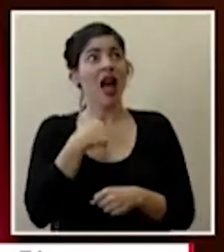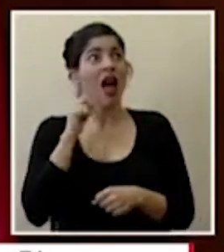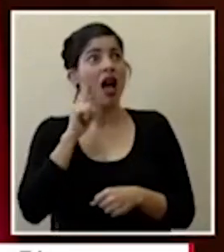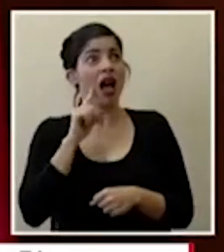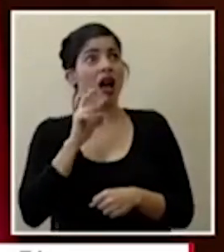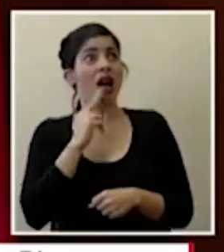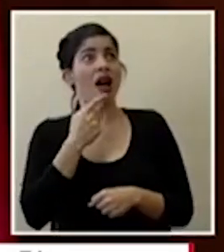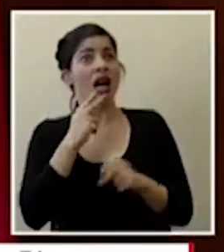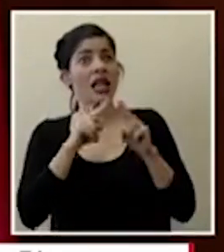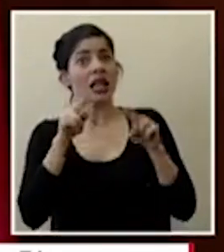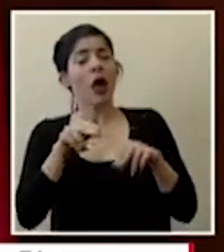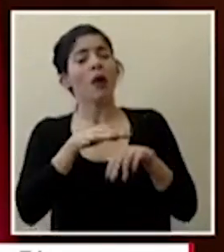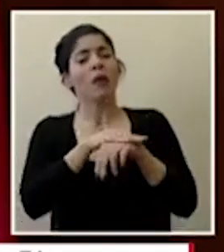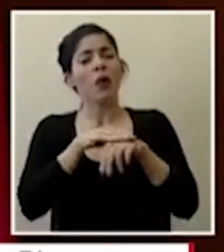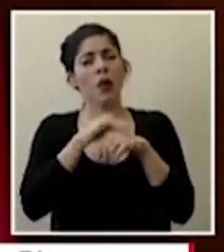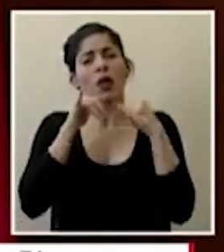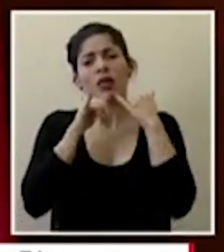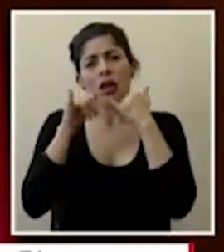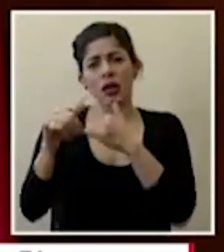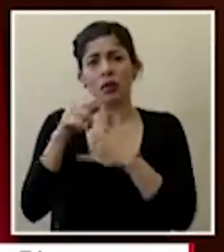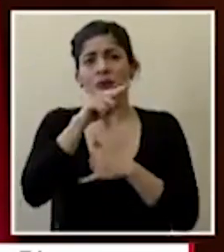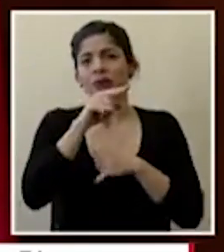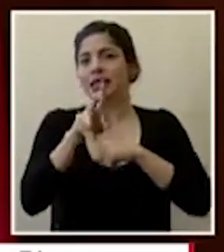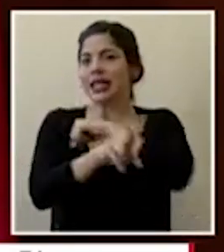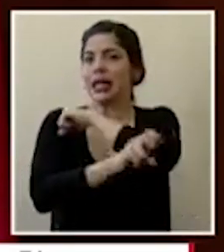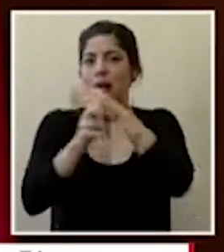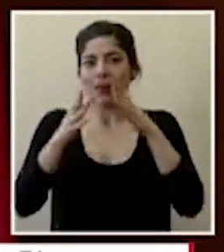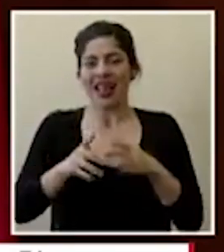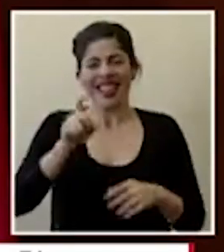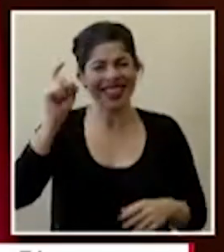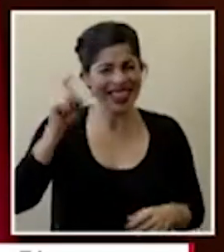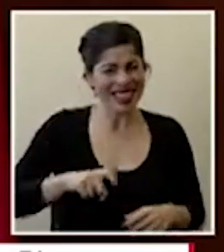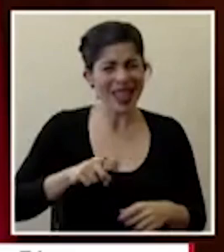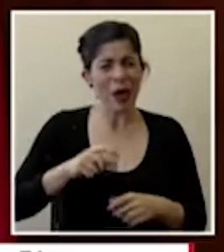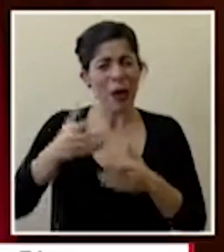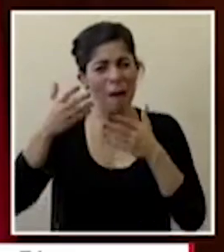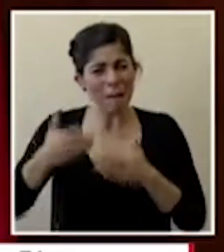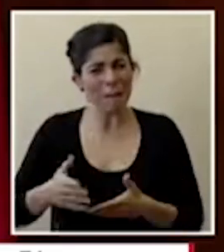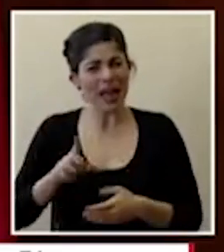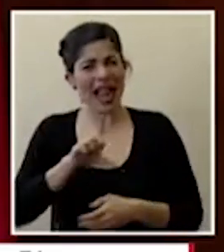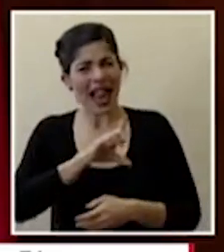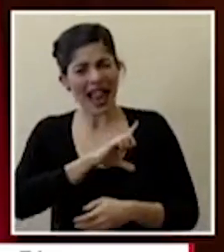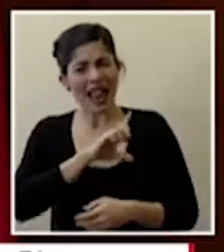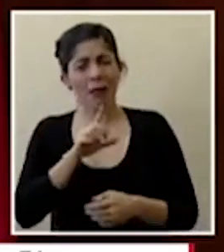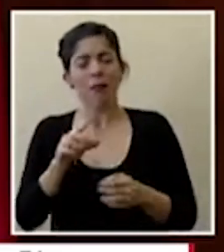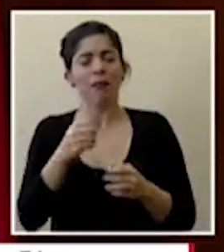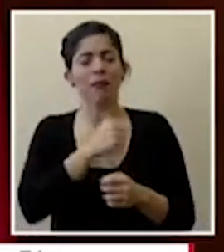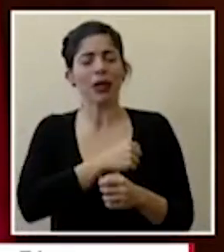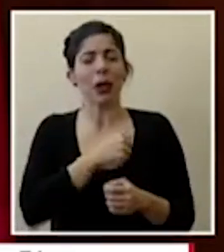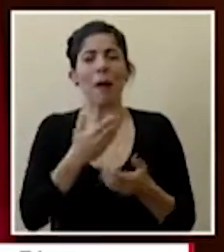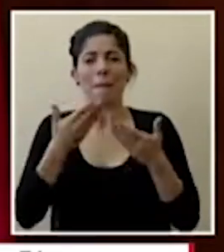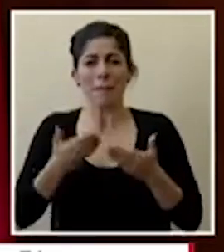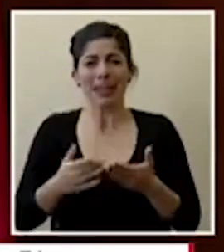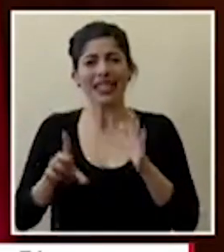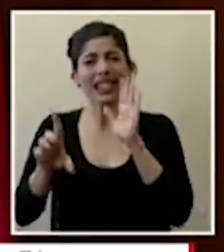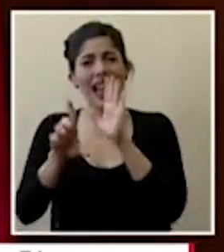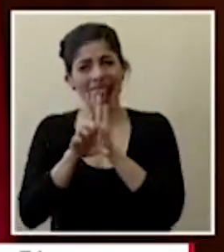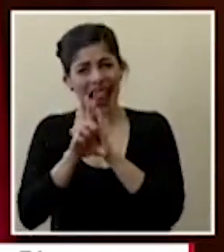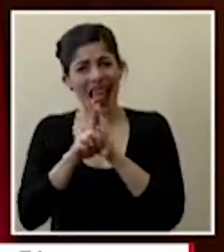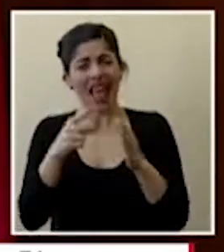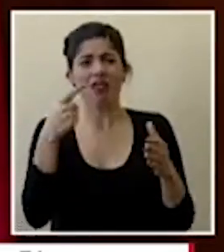por favor denúncienlo esto es una actividad criminal y debe caer todo el peso de la ley sobre aquellas personas que de manera